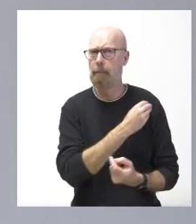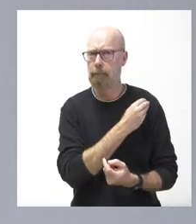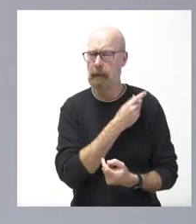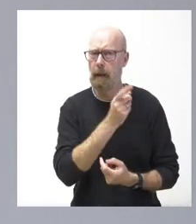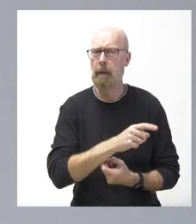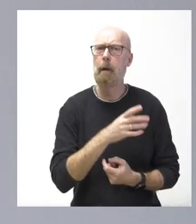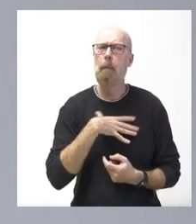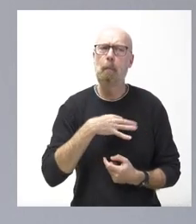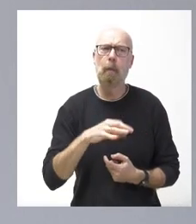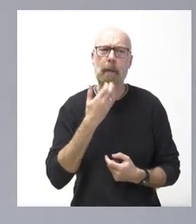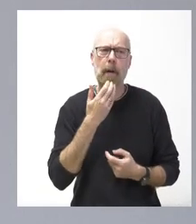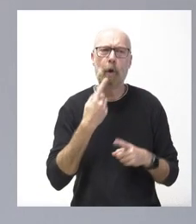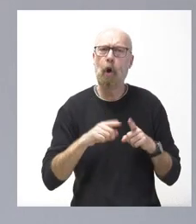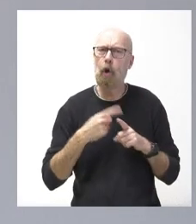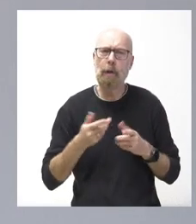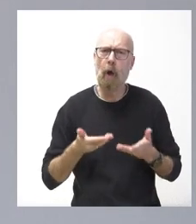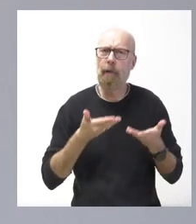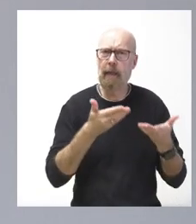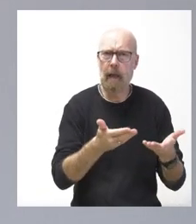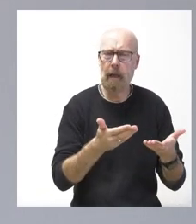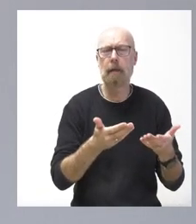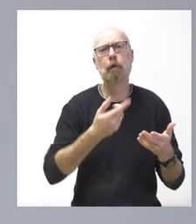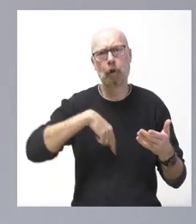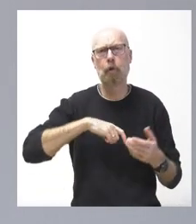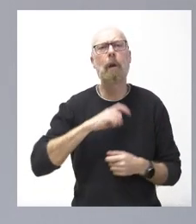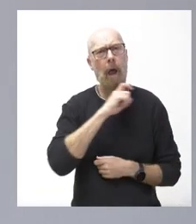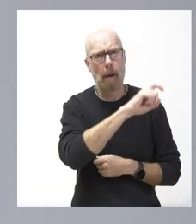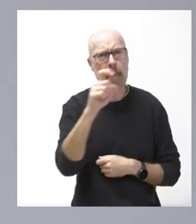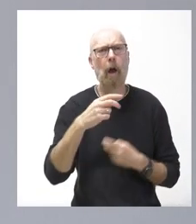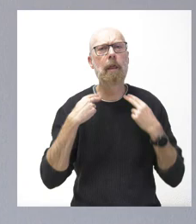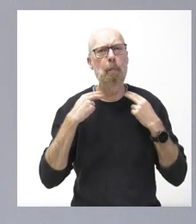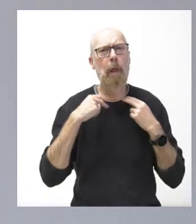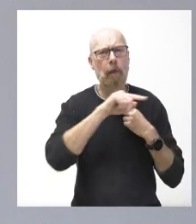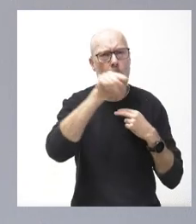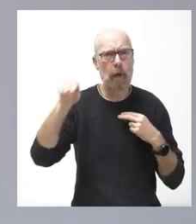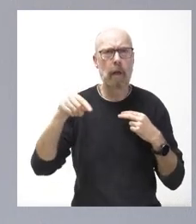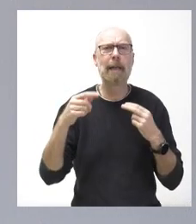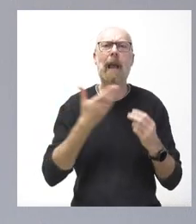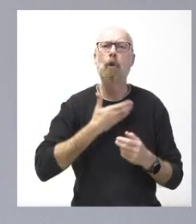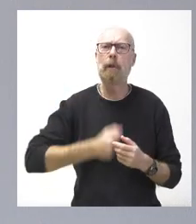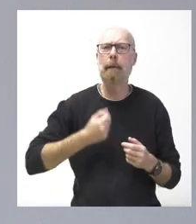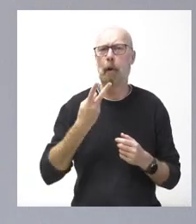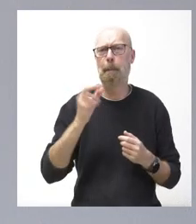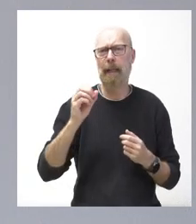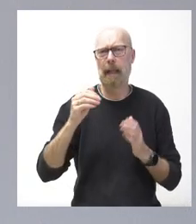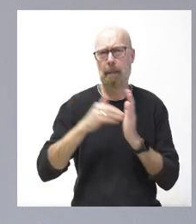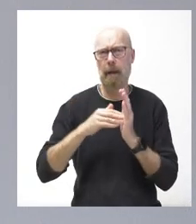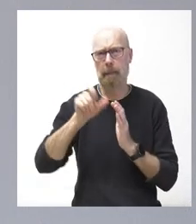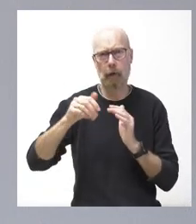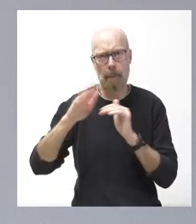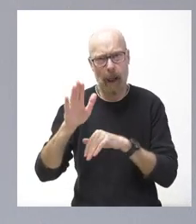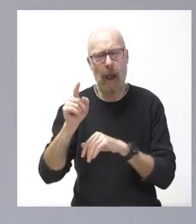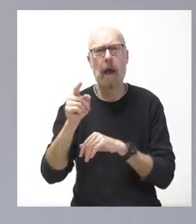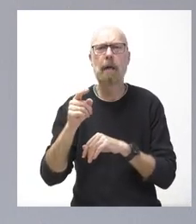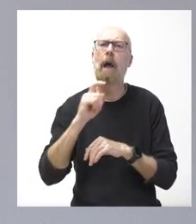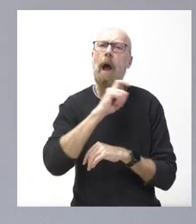medios auxiliares, hemos comunicado a todas las diputaciones y a todos los ayuntamientos de más de 20.000 habitantes que los que quieran hacer